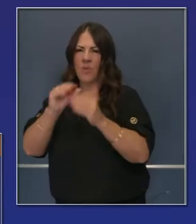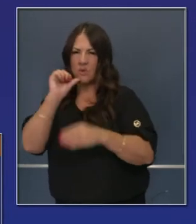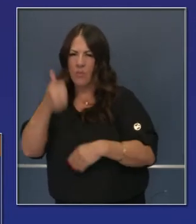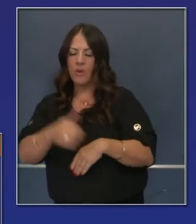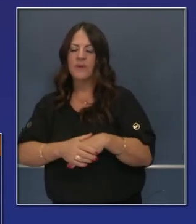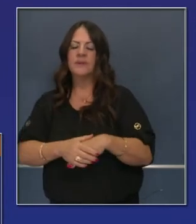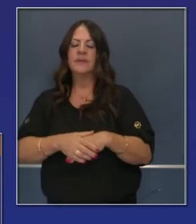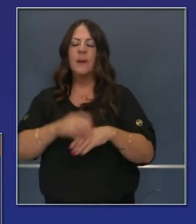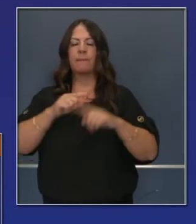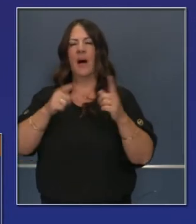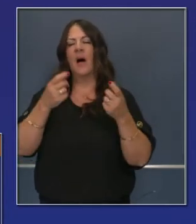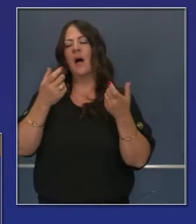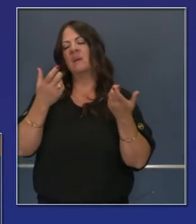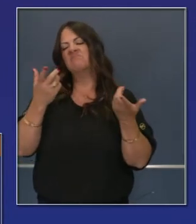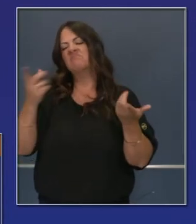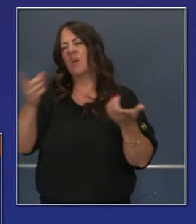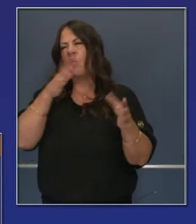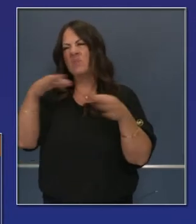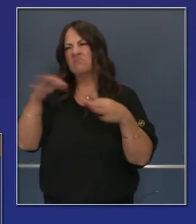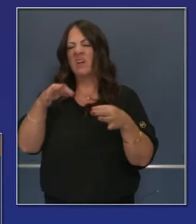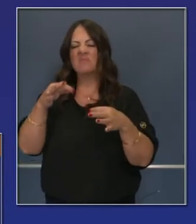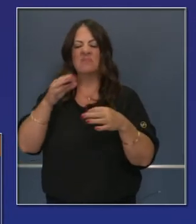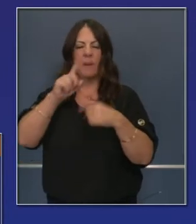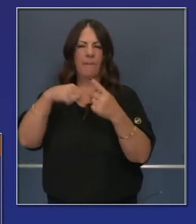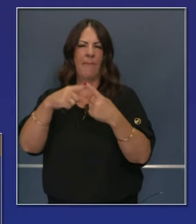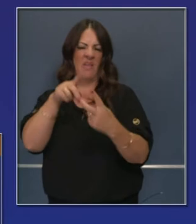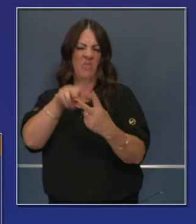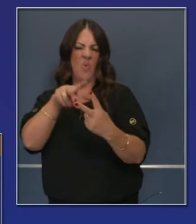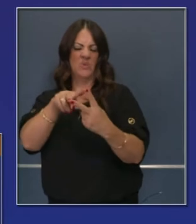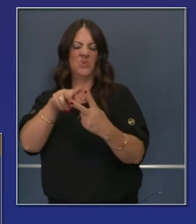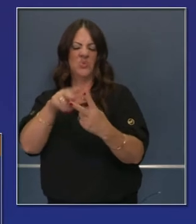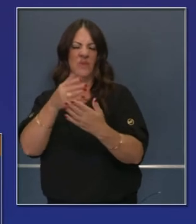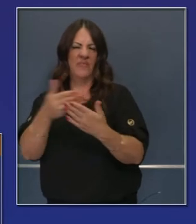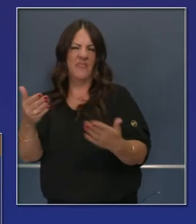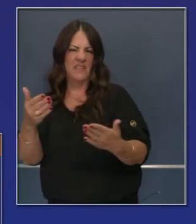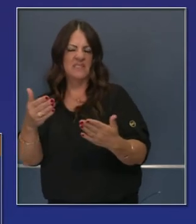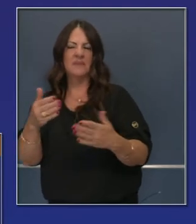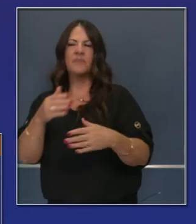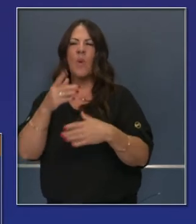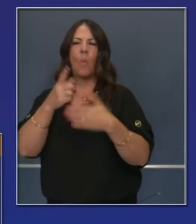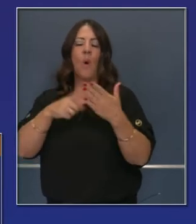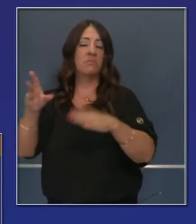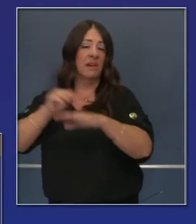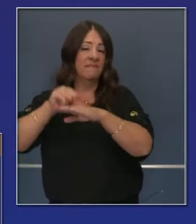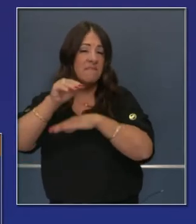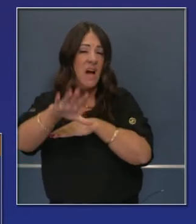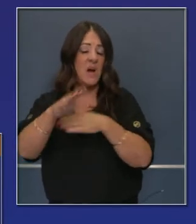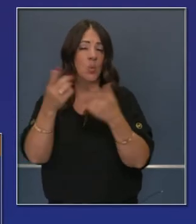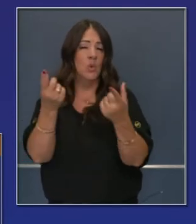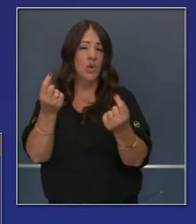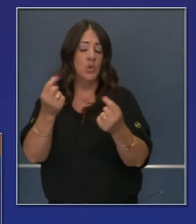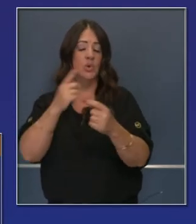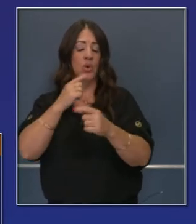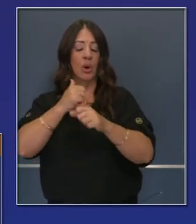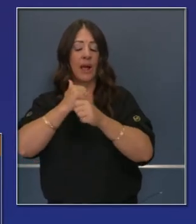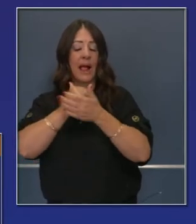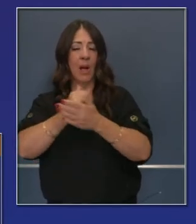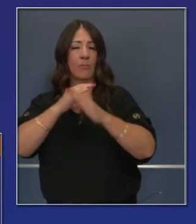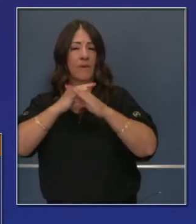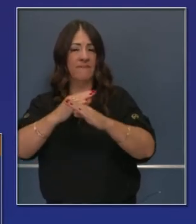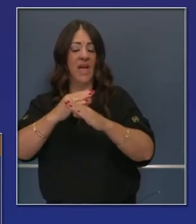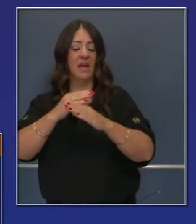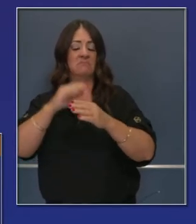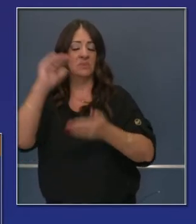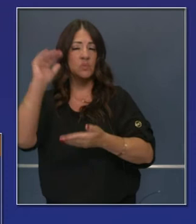partes que son parte de la industria de los parques de atracciones. Y mañana el doctor Ghali les dará una reseña en cuanto a esas